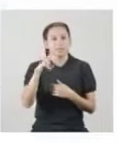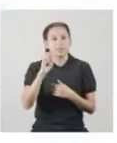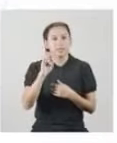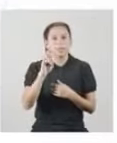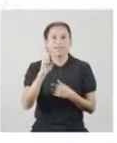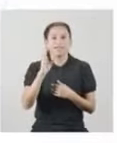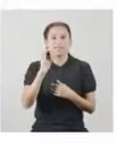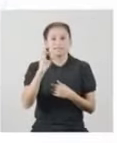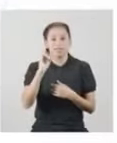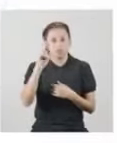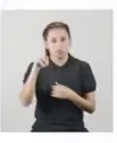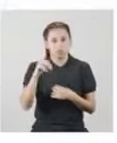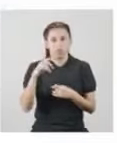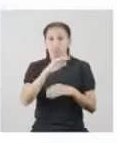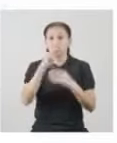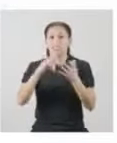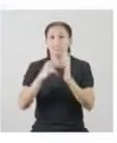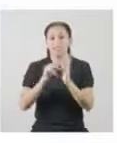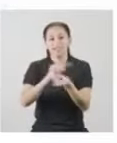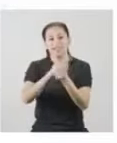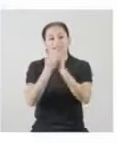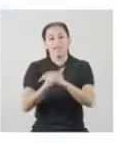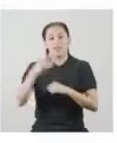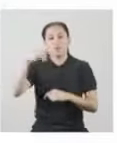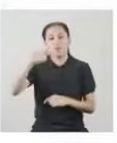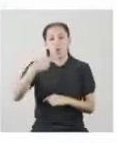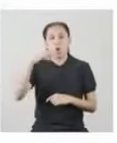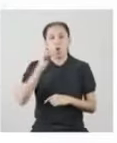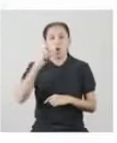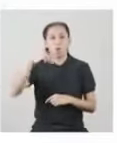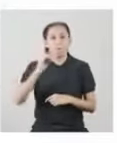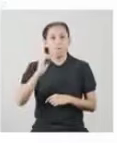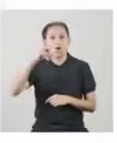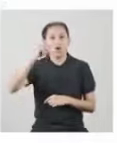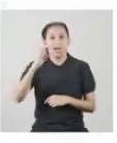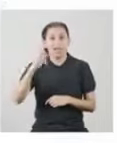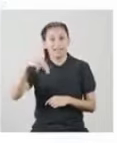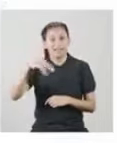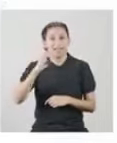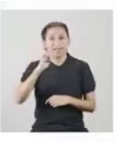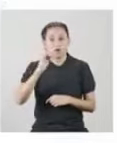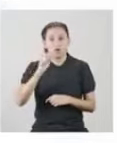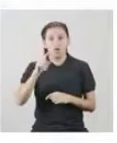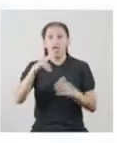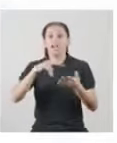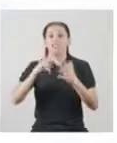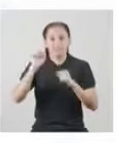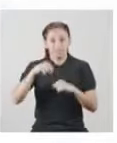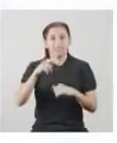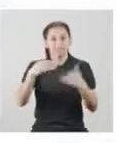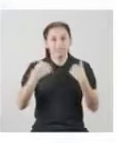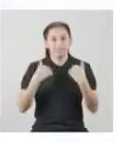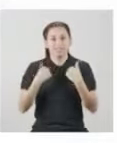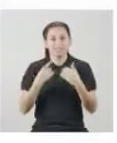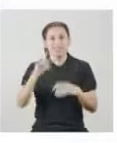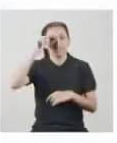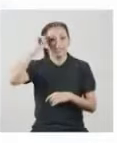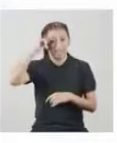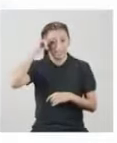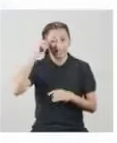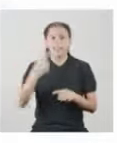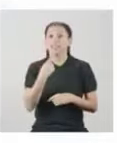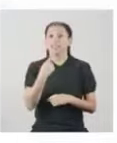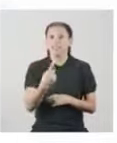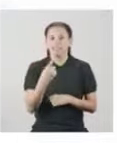los datos son homogéneos Aquí sí hay dispersión Es un grupo de datos heterogéneo Las